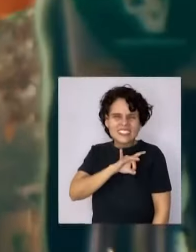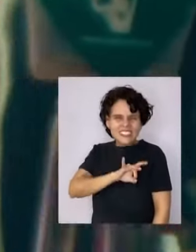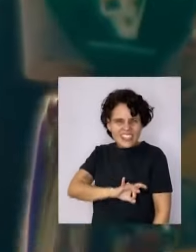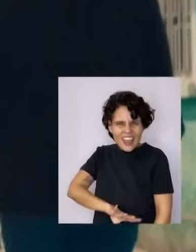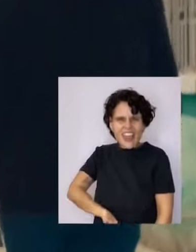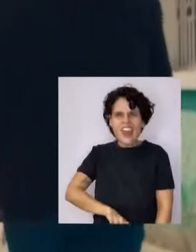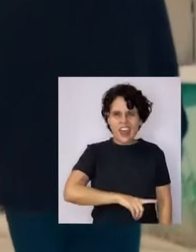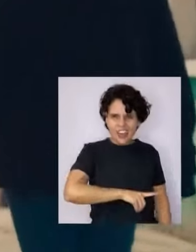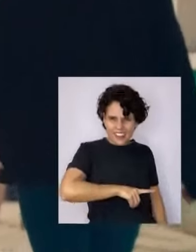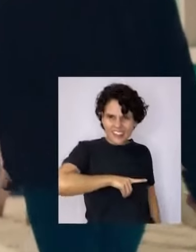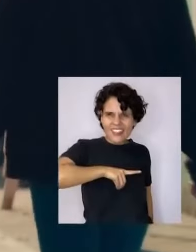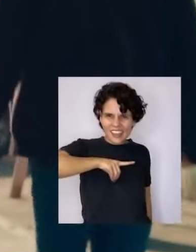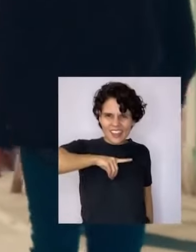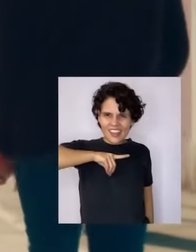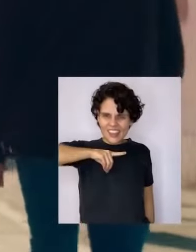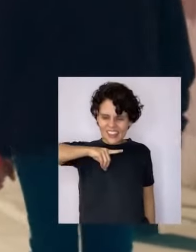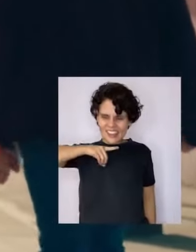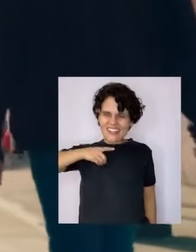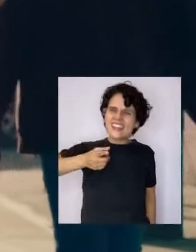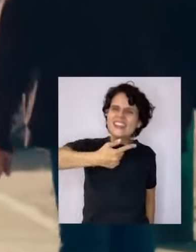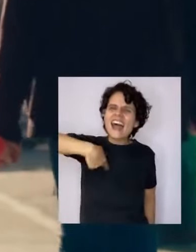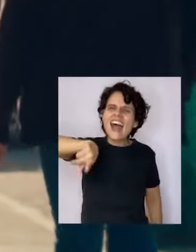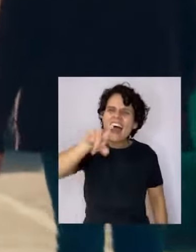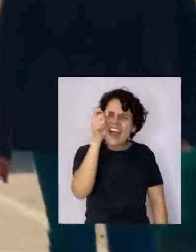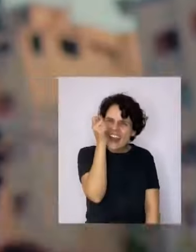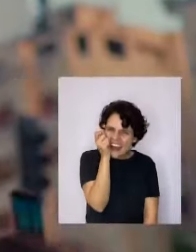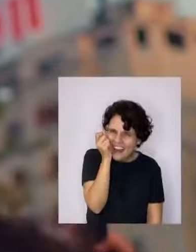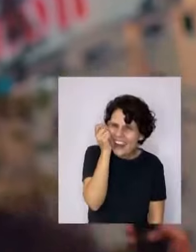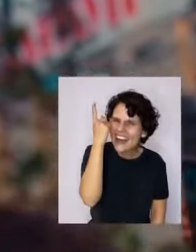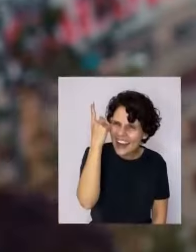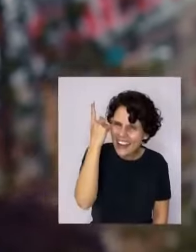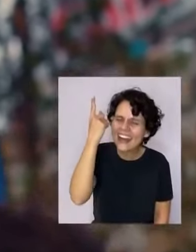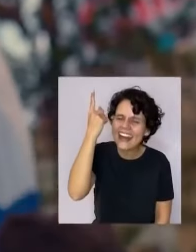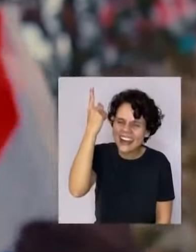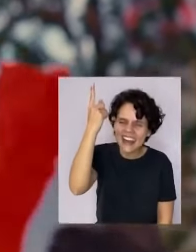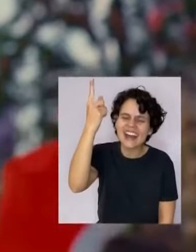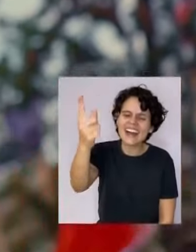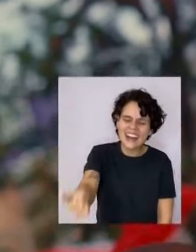un Chile en dignidad.